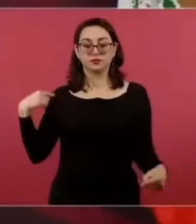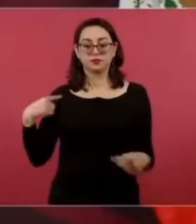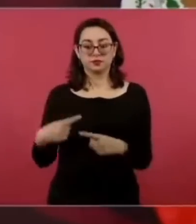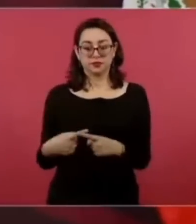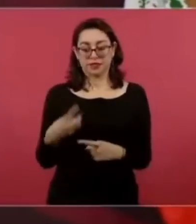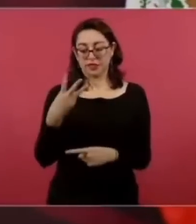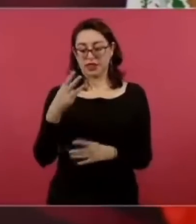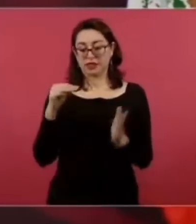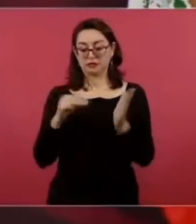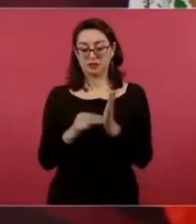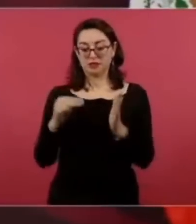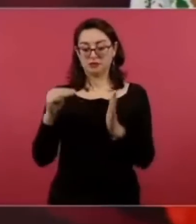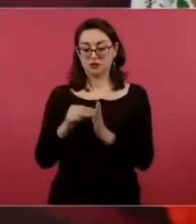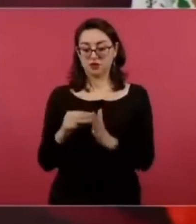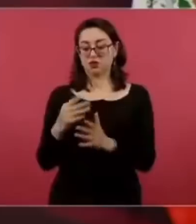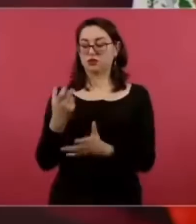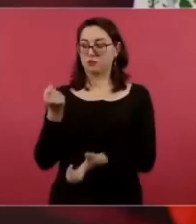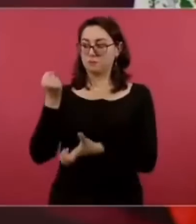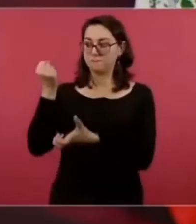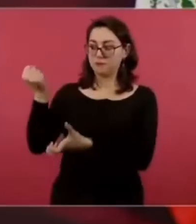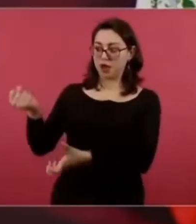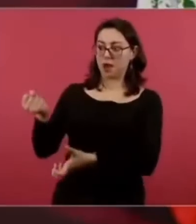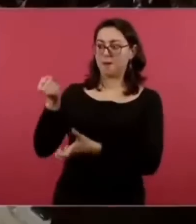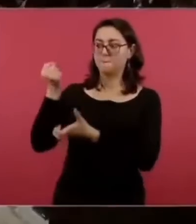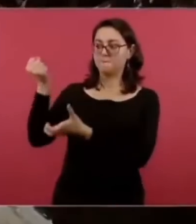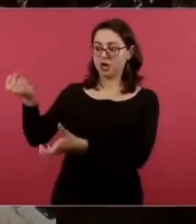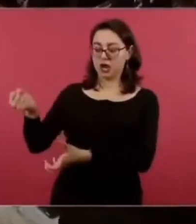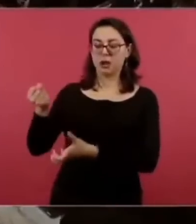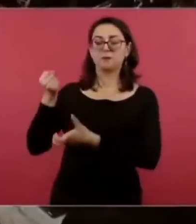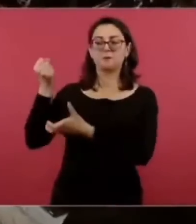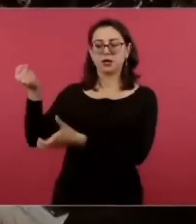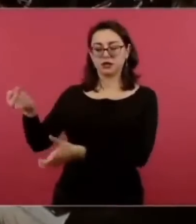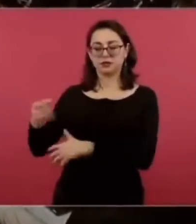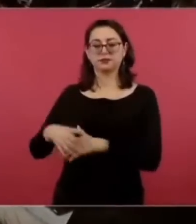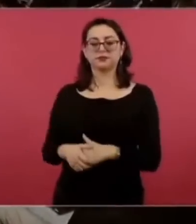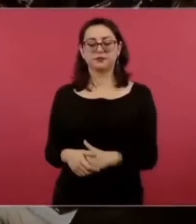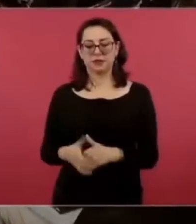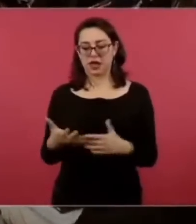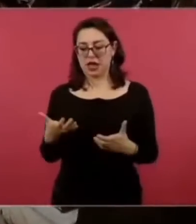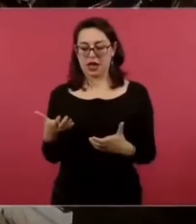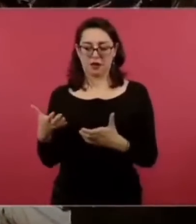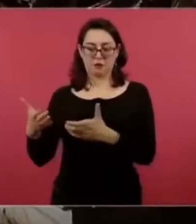para caminos que